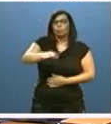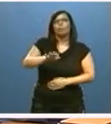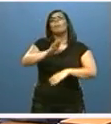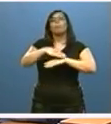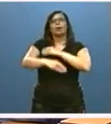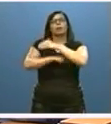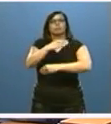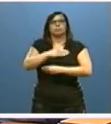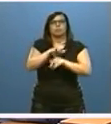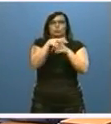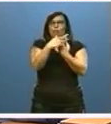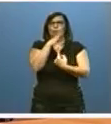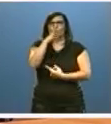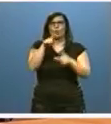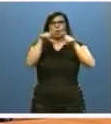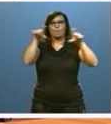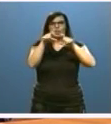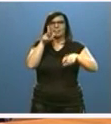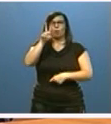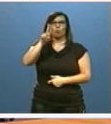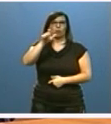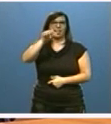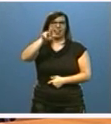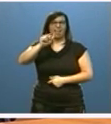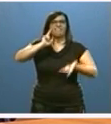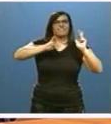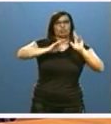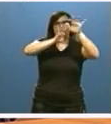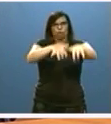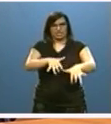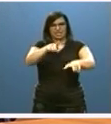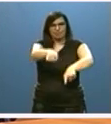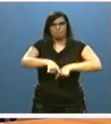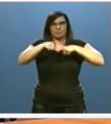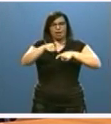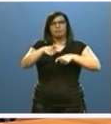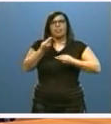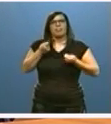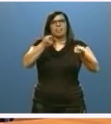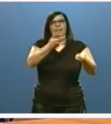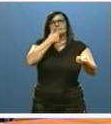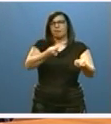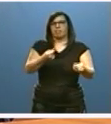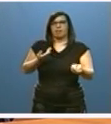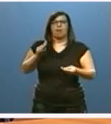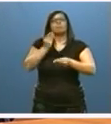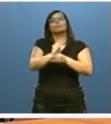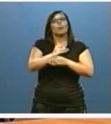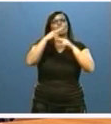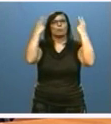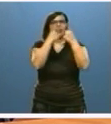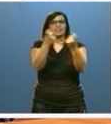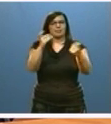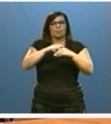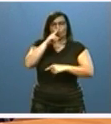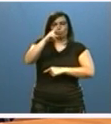ejecución concursal que vive la Ollera Vasco-Leonesa. Que facilite las ayudas públicas necesarias para la ejecución en los próximos años